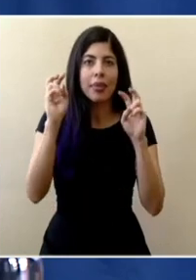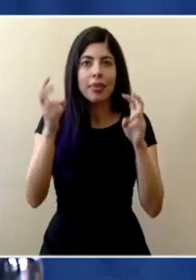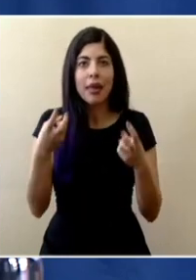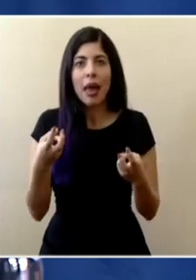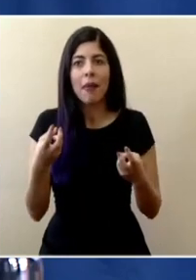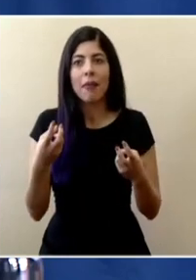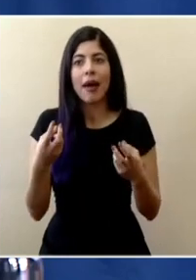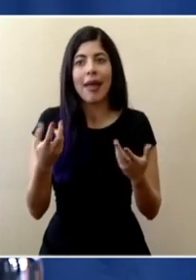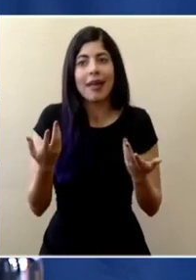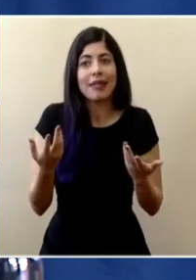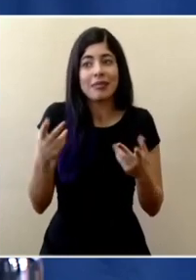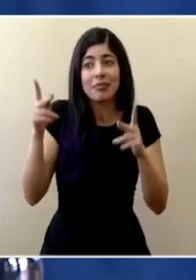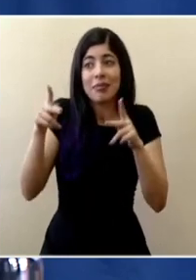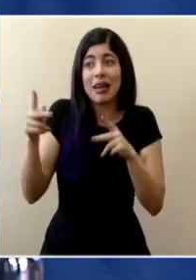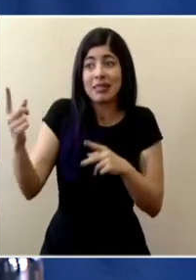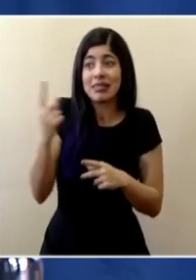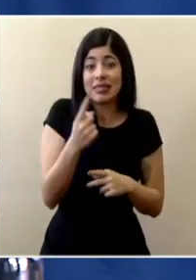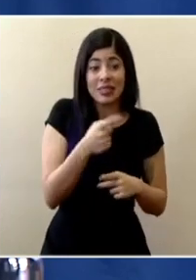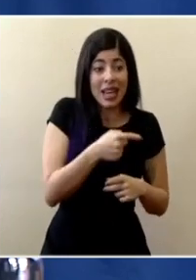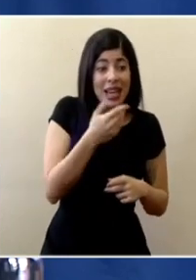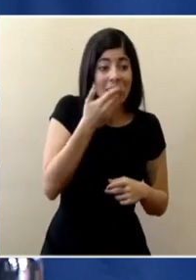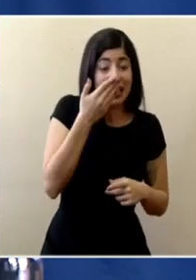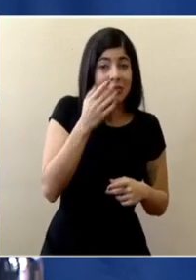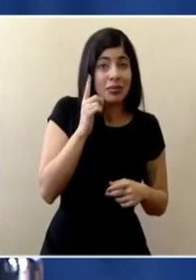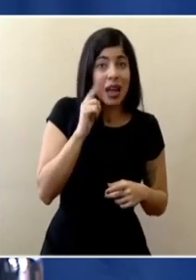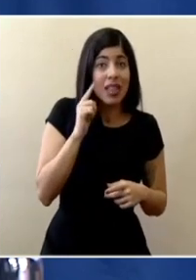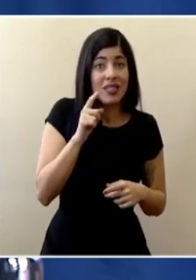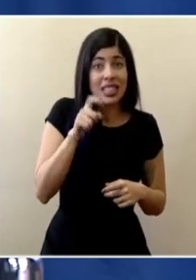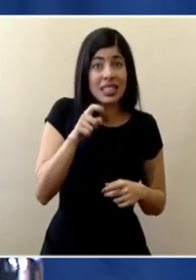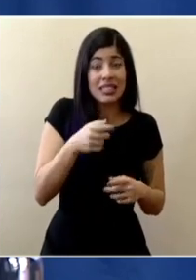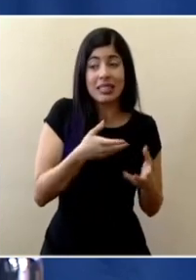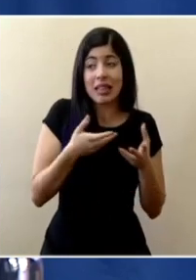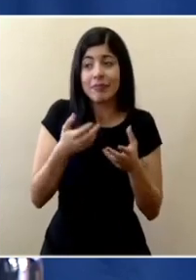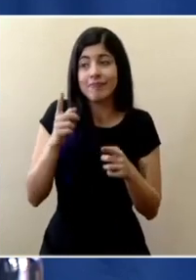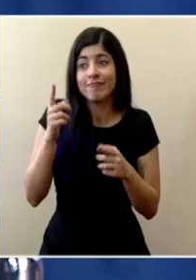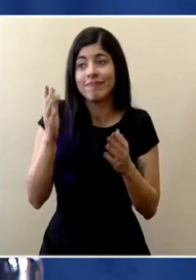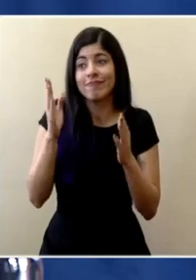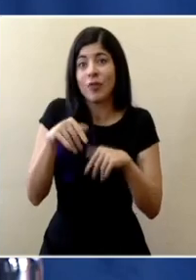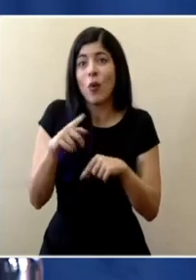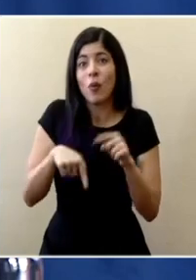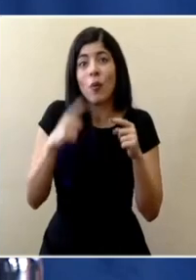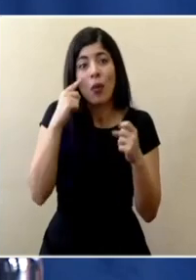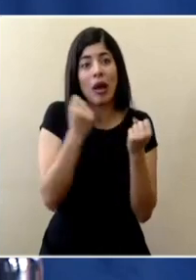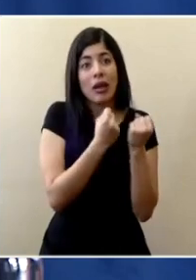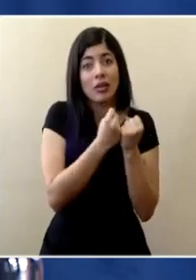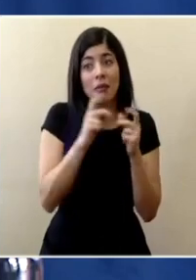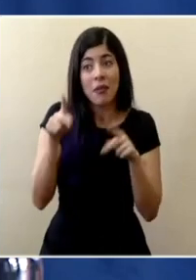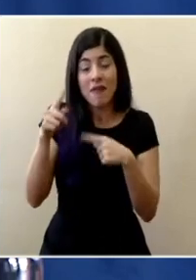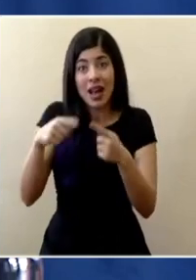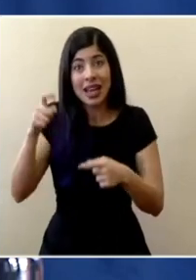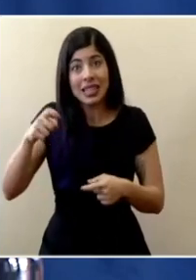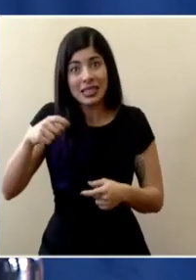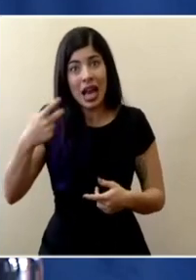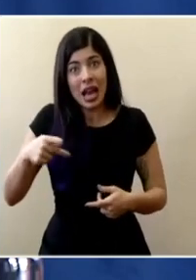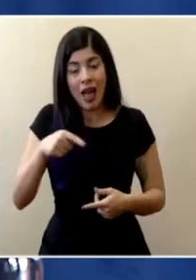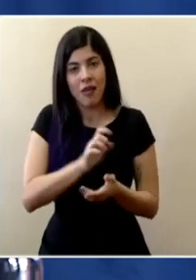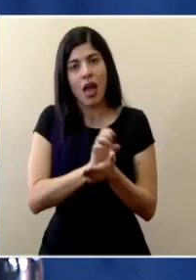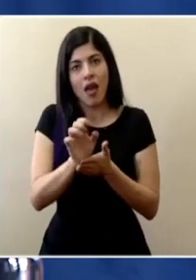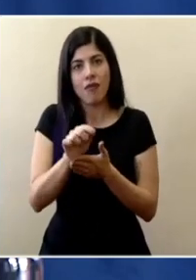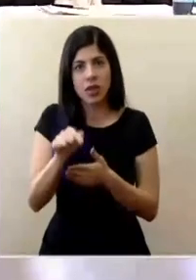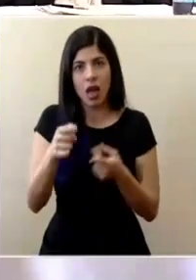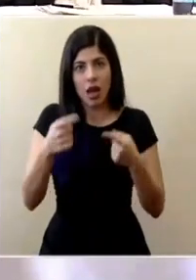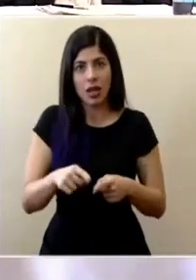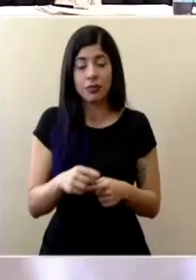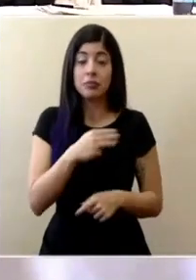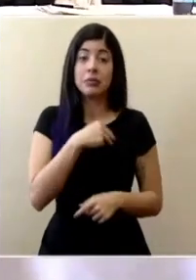negarle el respirador artificial a la gente cuando si lo vaya a requerir a la gente que vaya a enfermar gravemente con el mensaje